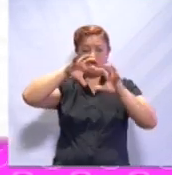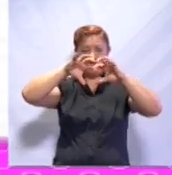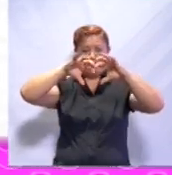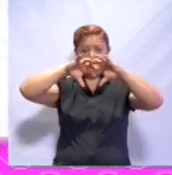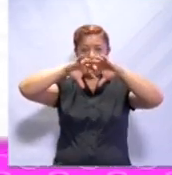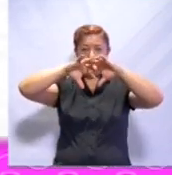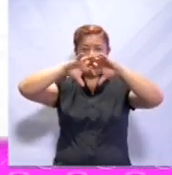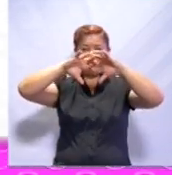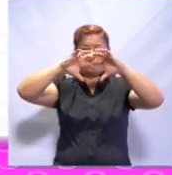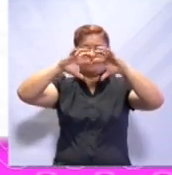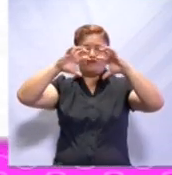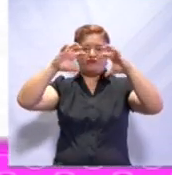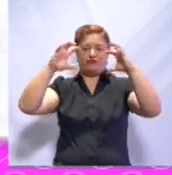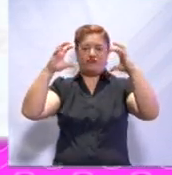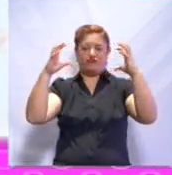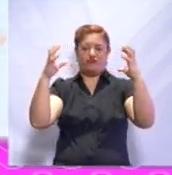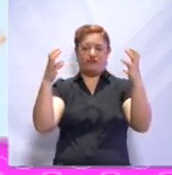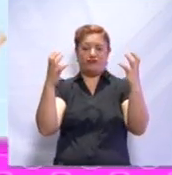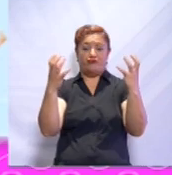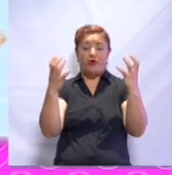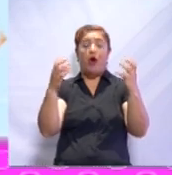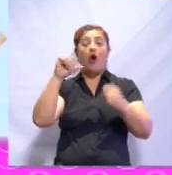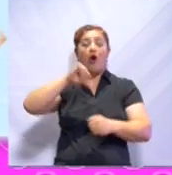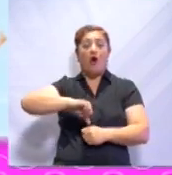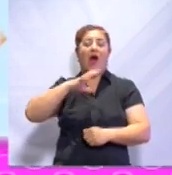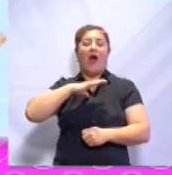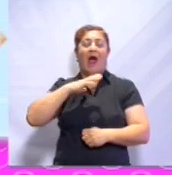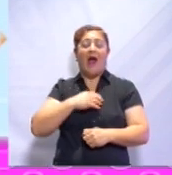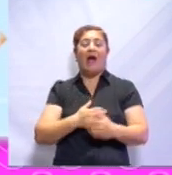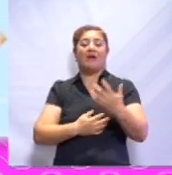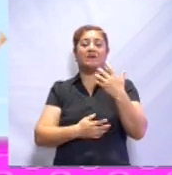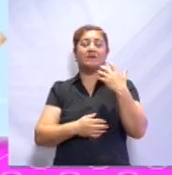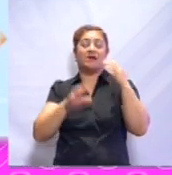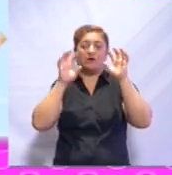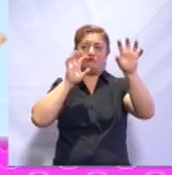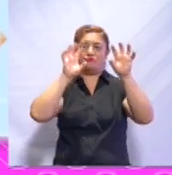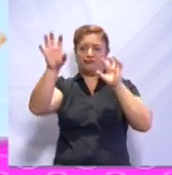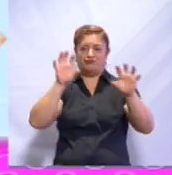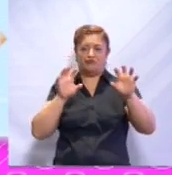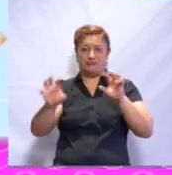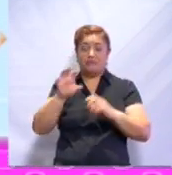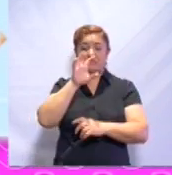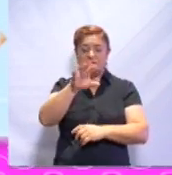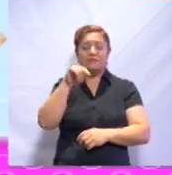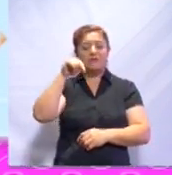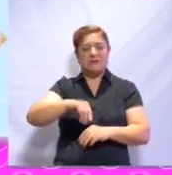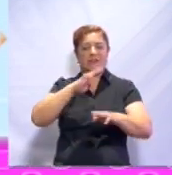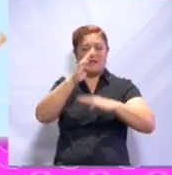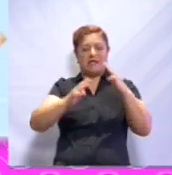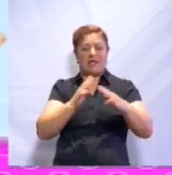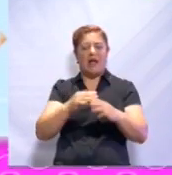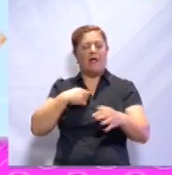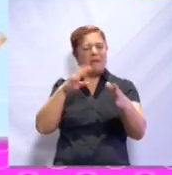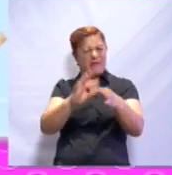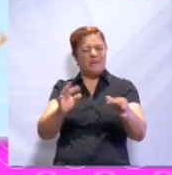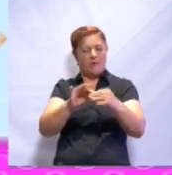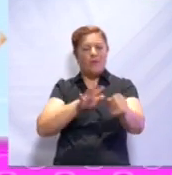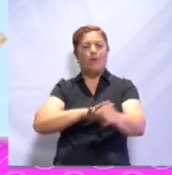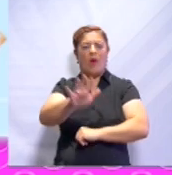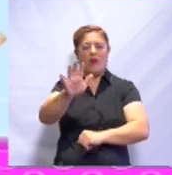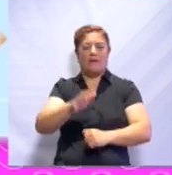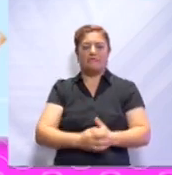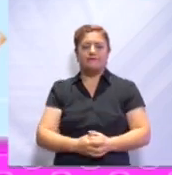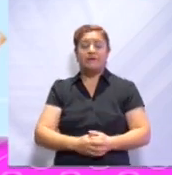separar para formar lo que hoy conocemos como los continentes del planeta Tierra. Aquí te voy a decir cuáles son.